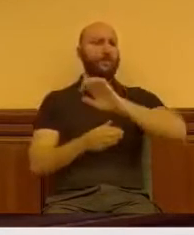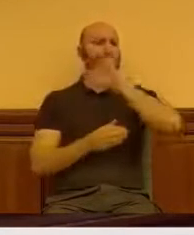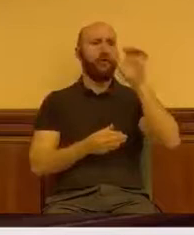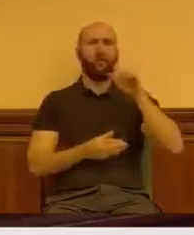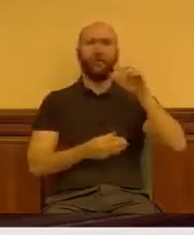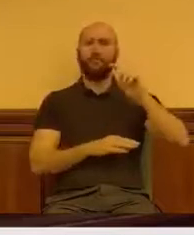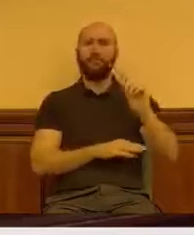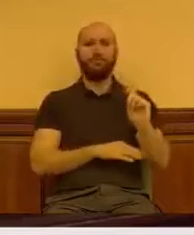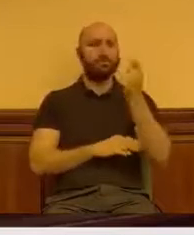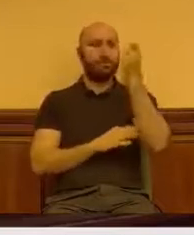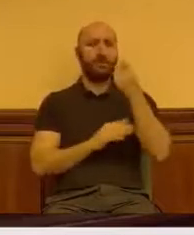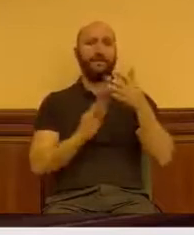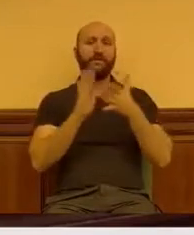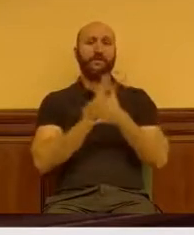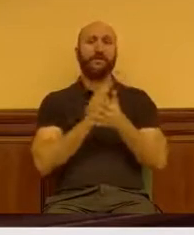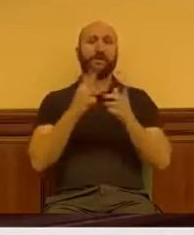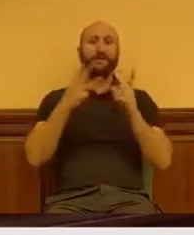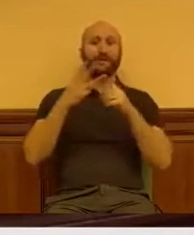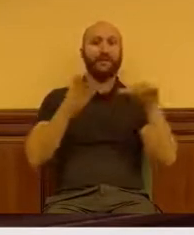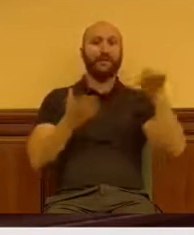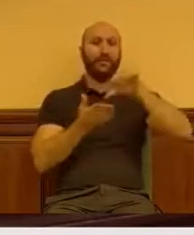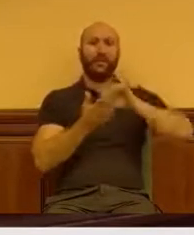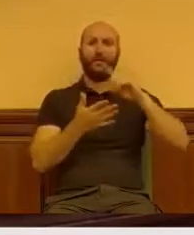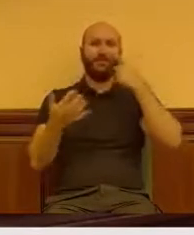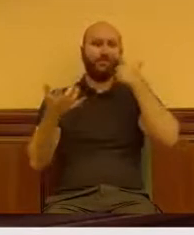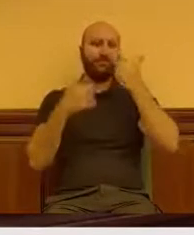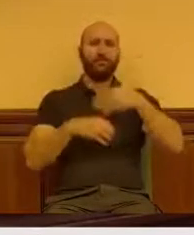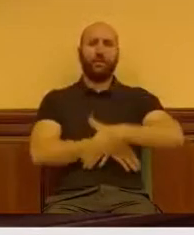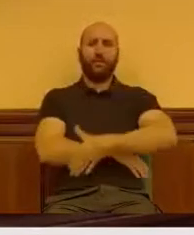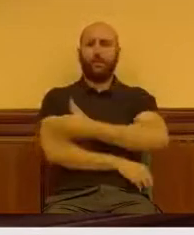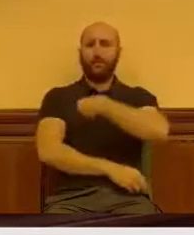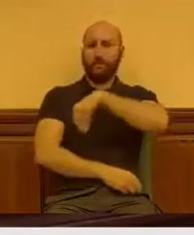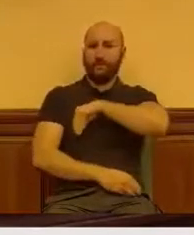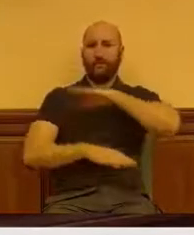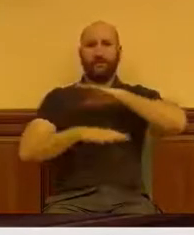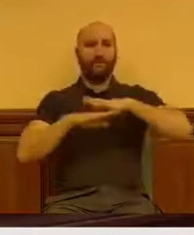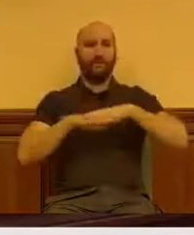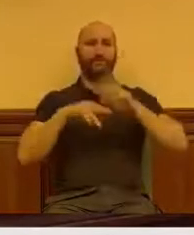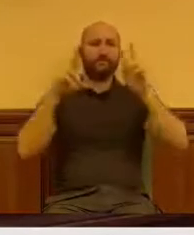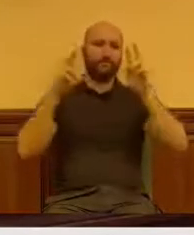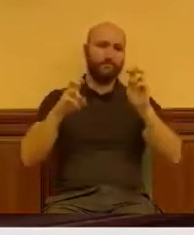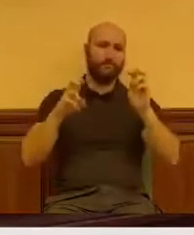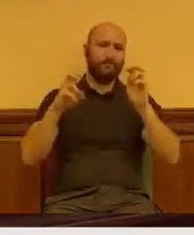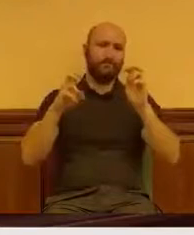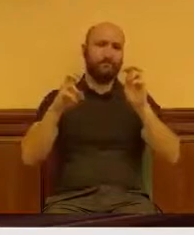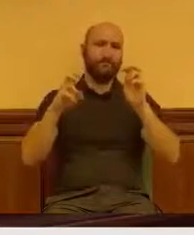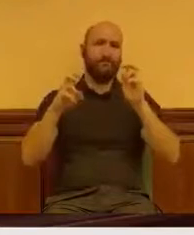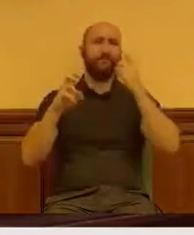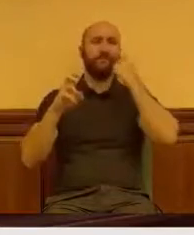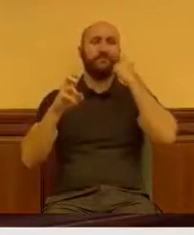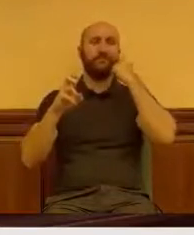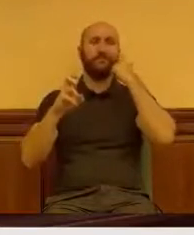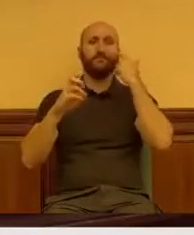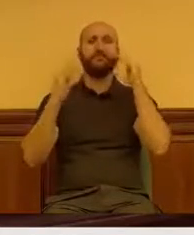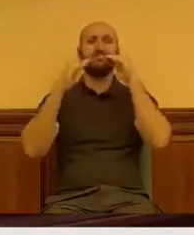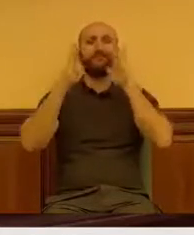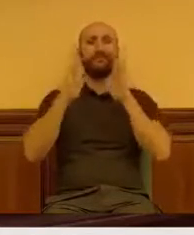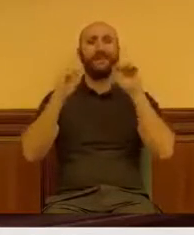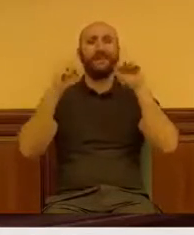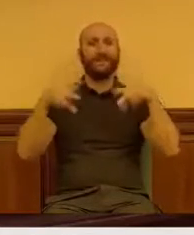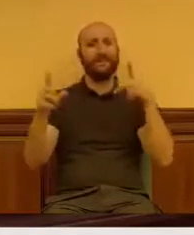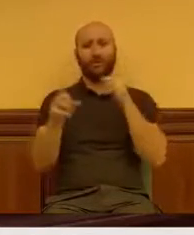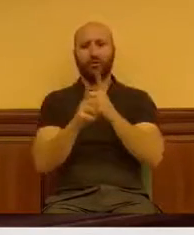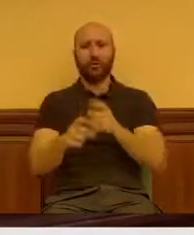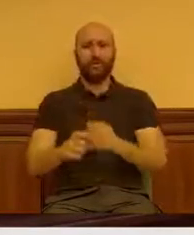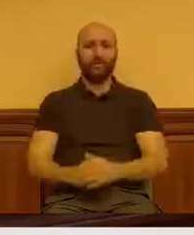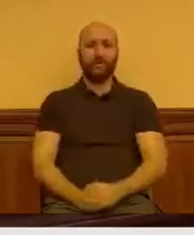hizo ser la tercera ciudad más destacada por el Gobierno de España en la erradicación del sin hogarismo. Lamentablemente,